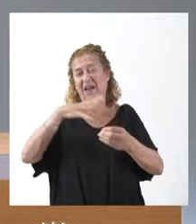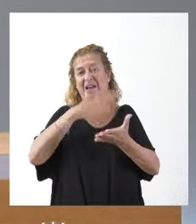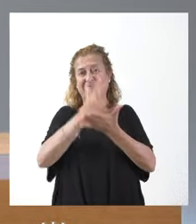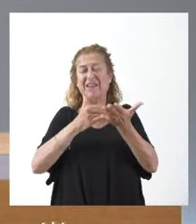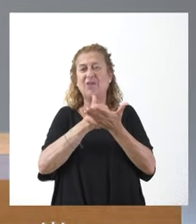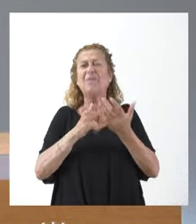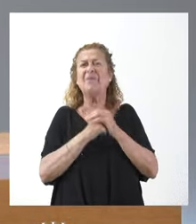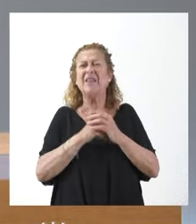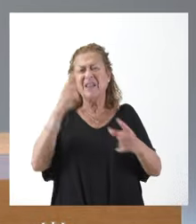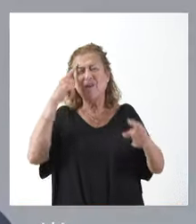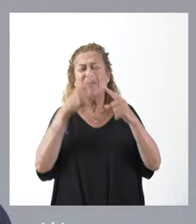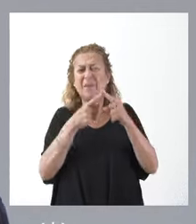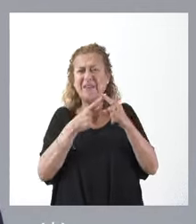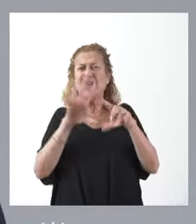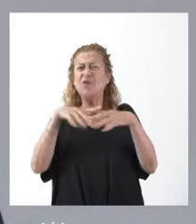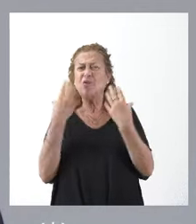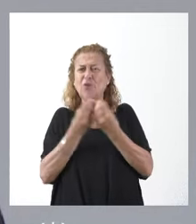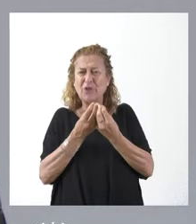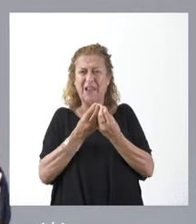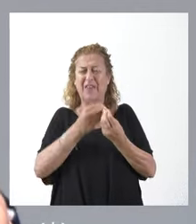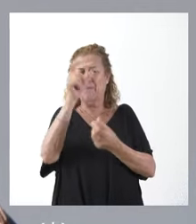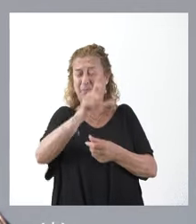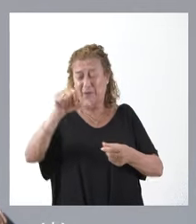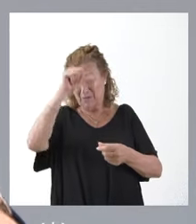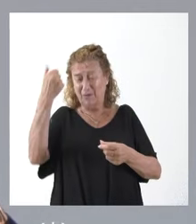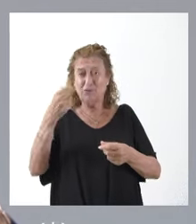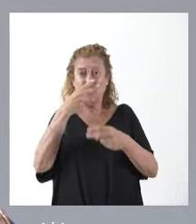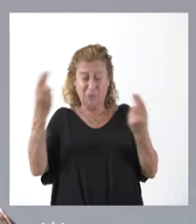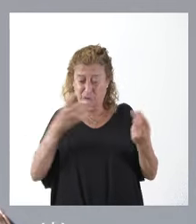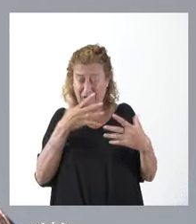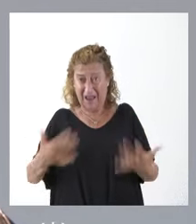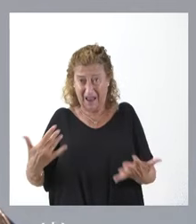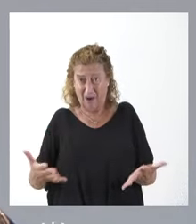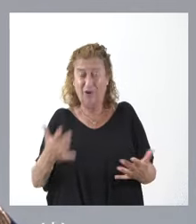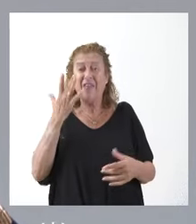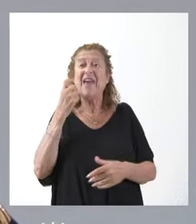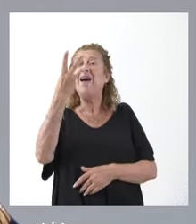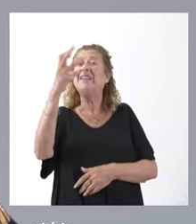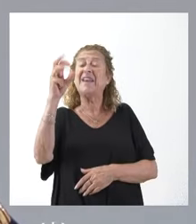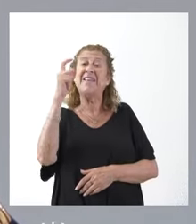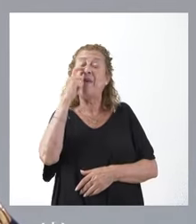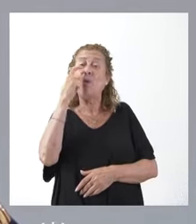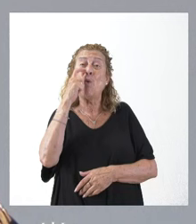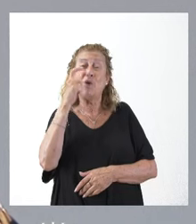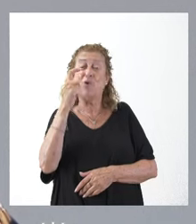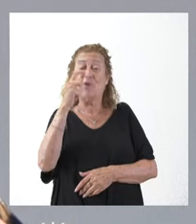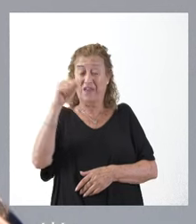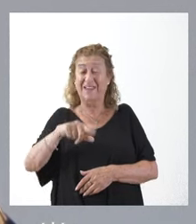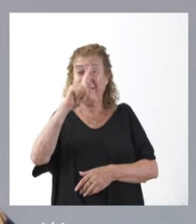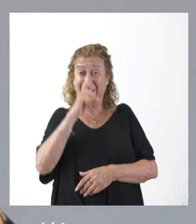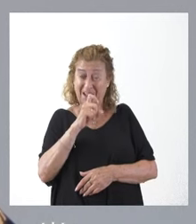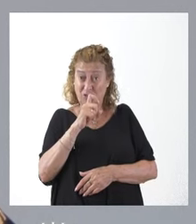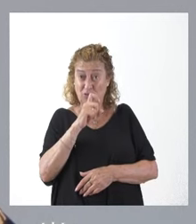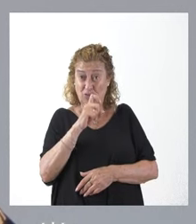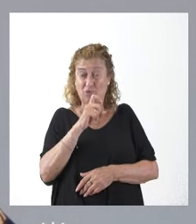Concretamente, el total de empleados públicos actualmente existente a fecha 30 de junio de este año en